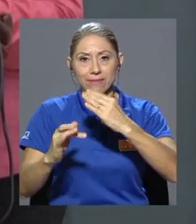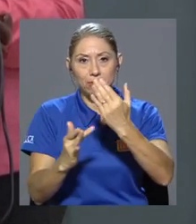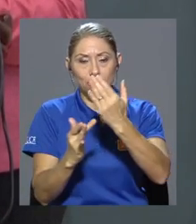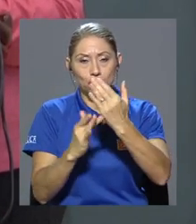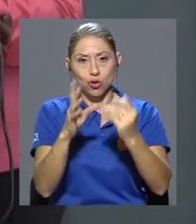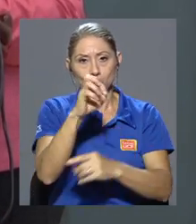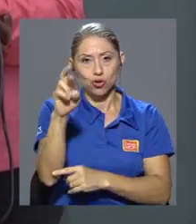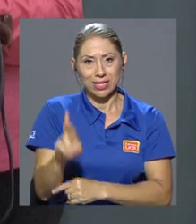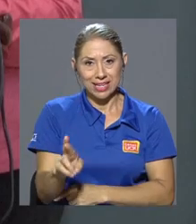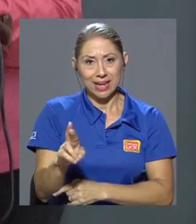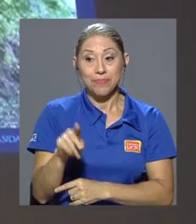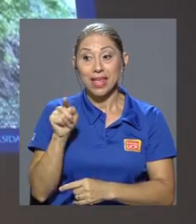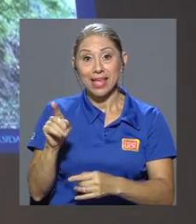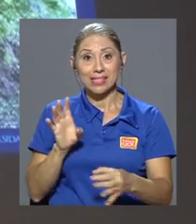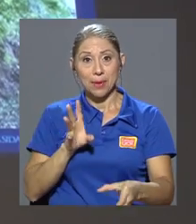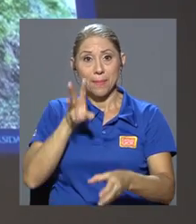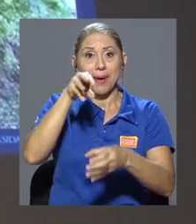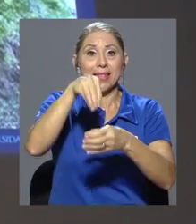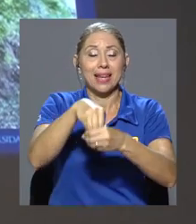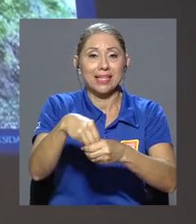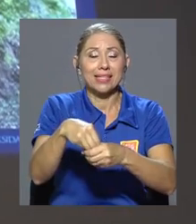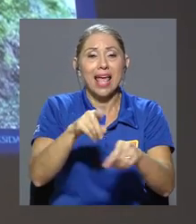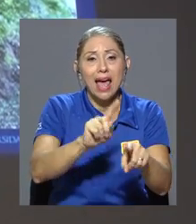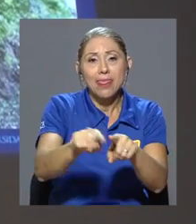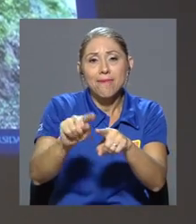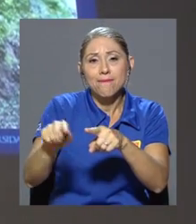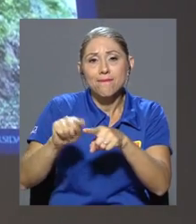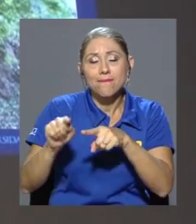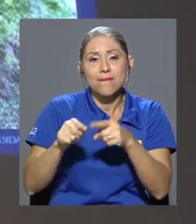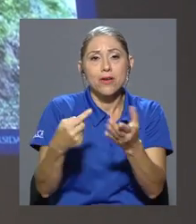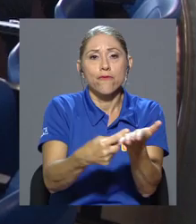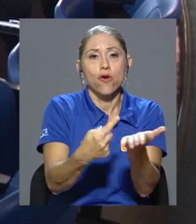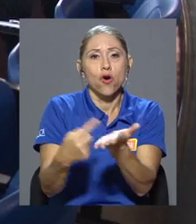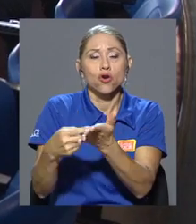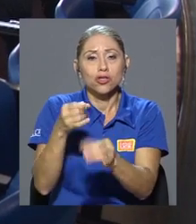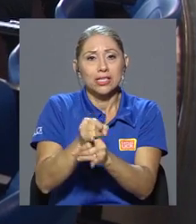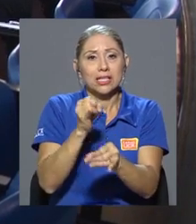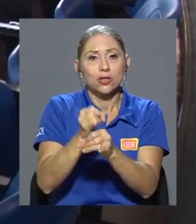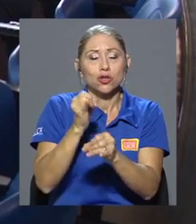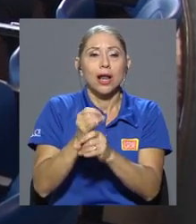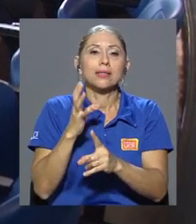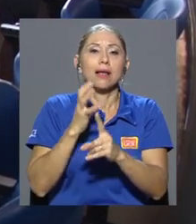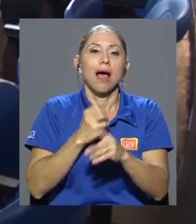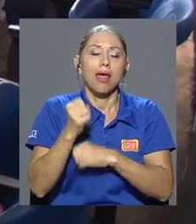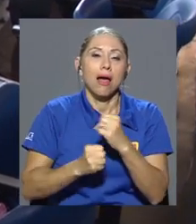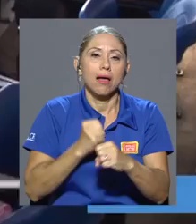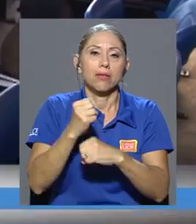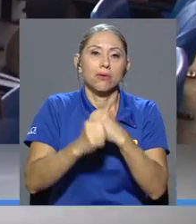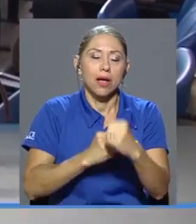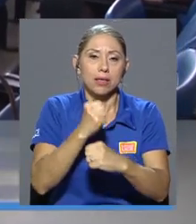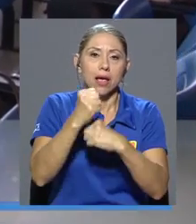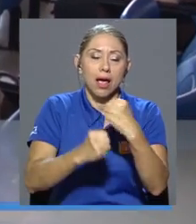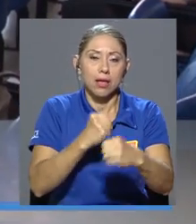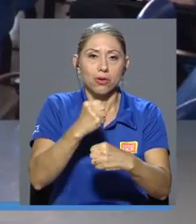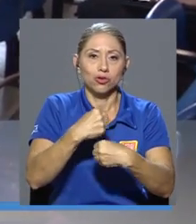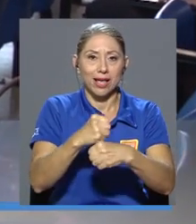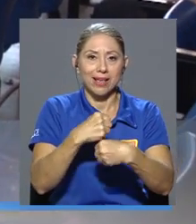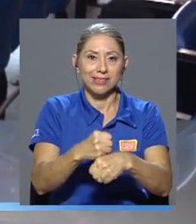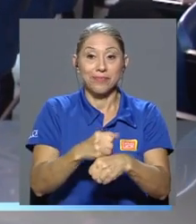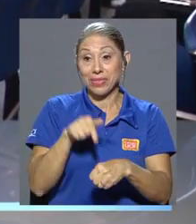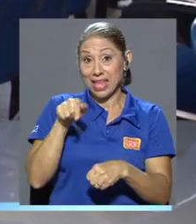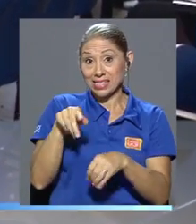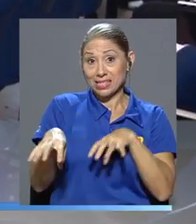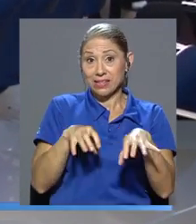Rica, el cual pertenece a la serie de foros institucionales que se realizan todos los años. Este tipo de actividades son